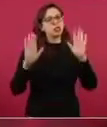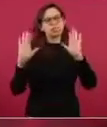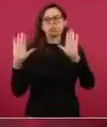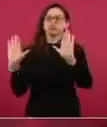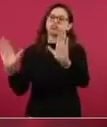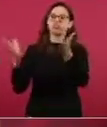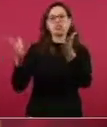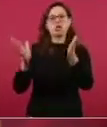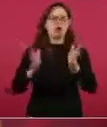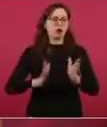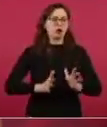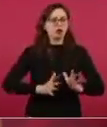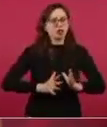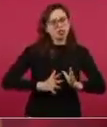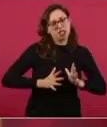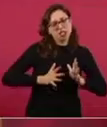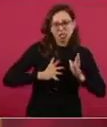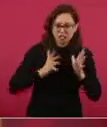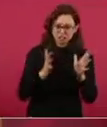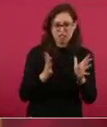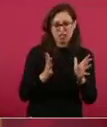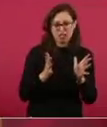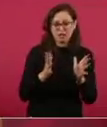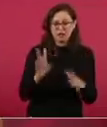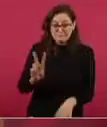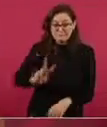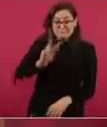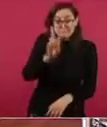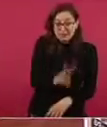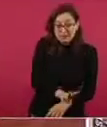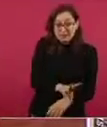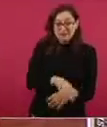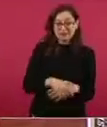o propagandista Alarraki.